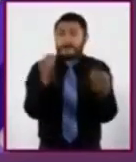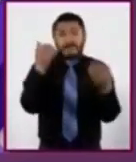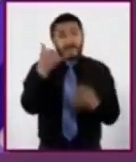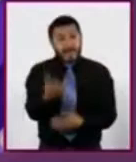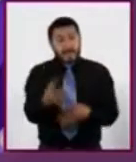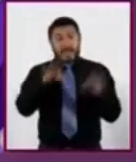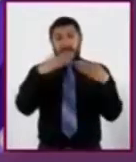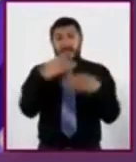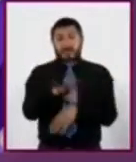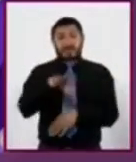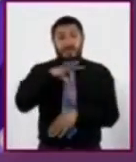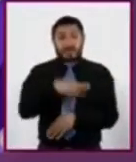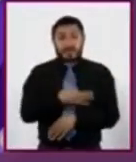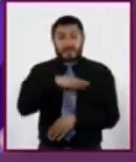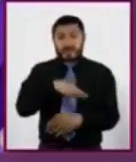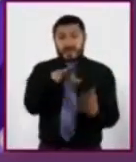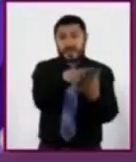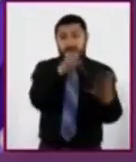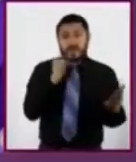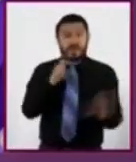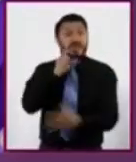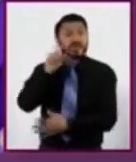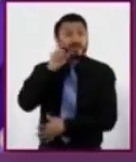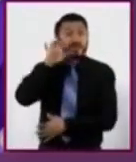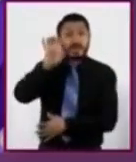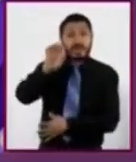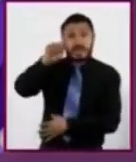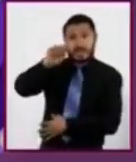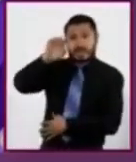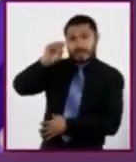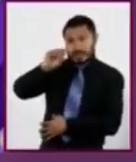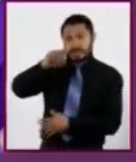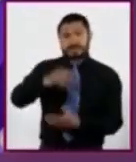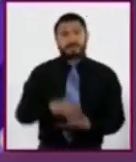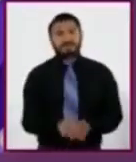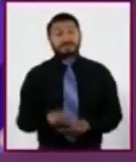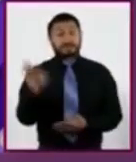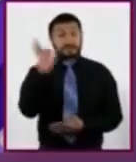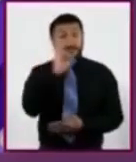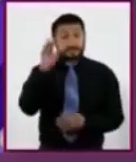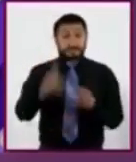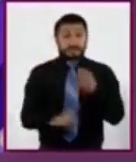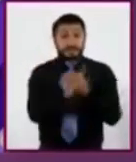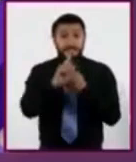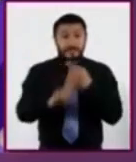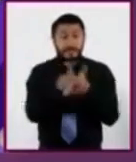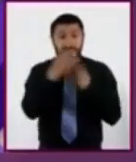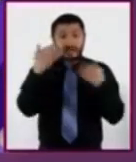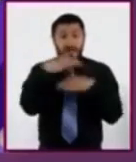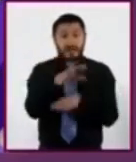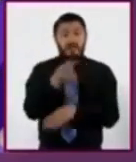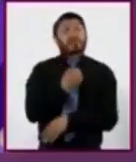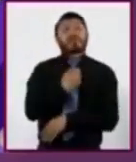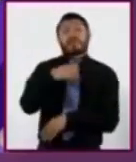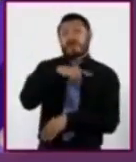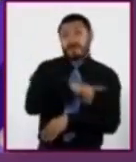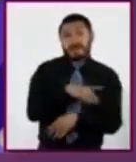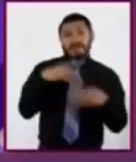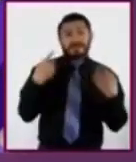infecciones de transmisión sexual. Cuando tiene algún problema relacionado con su salud,